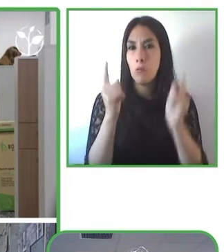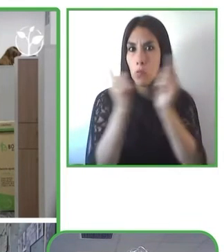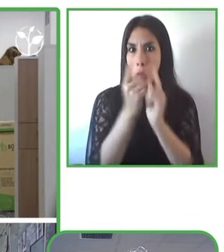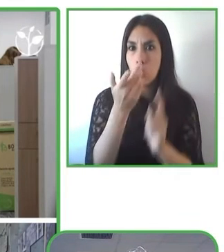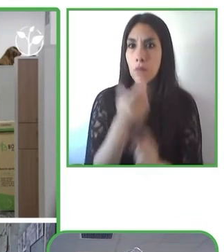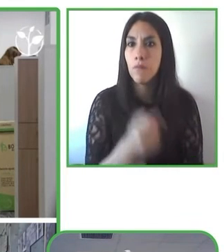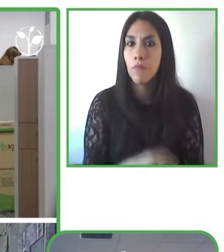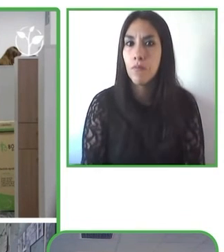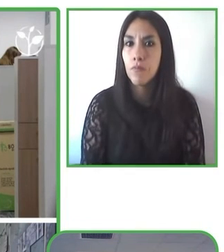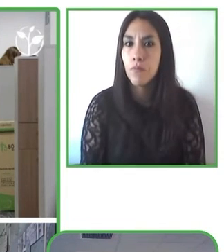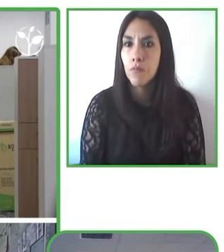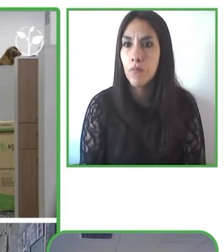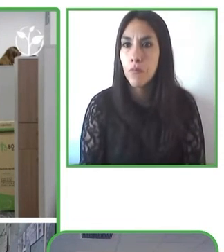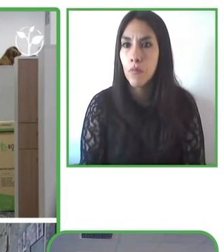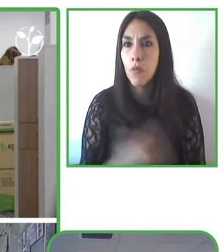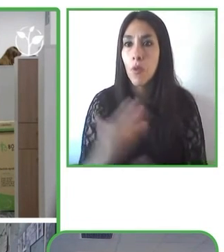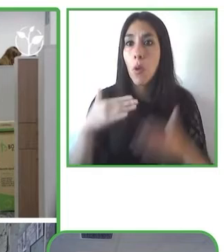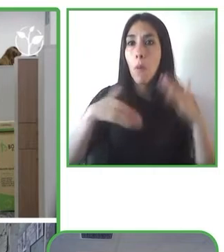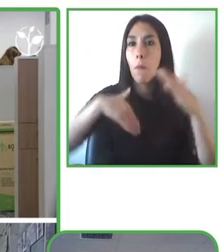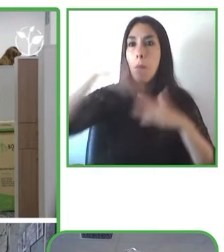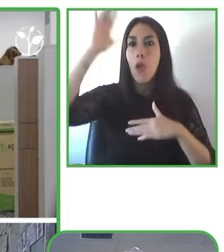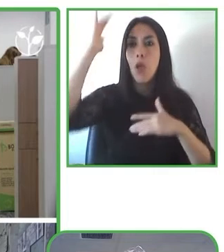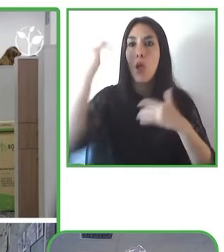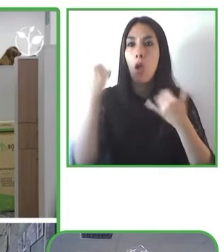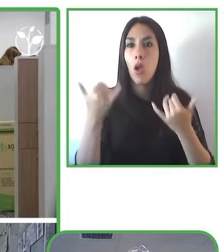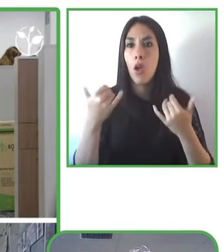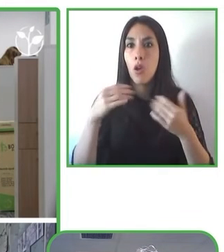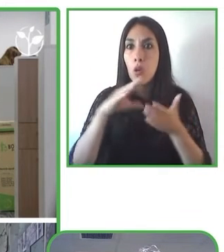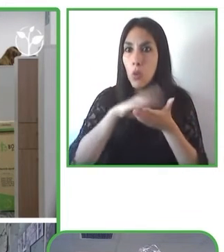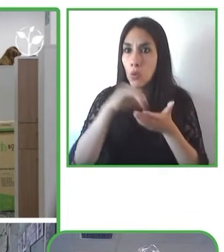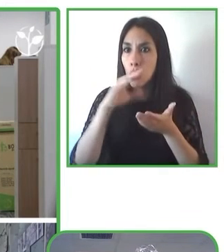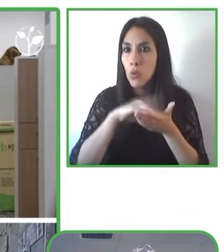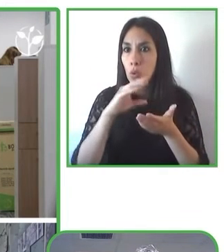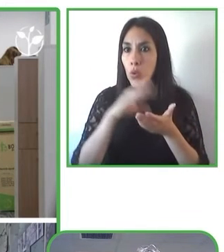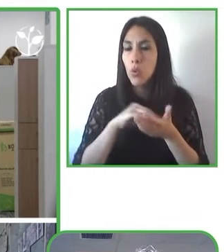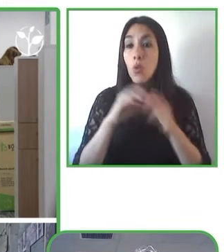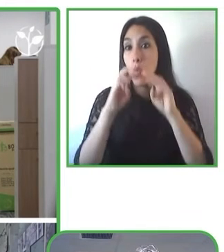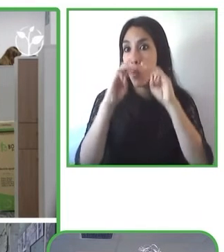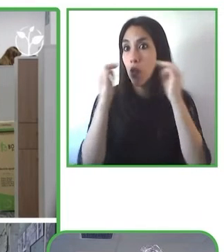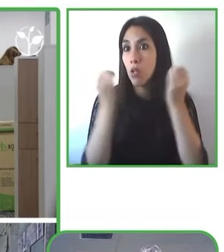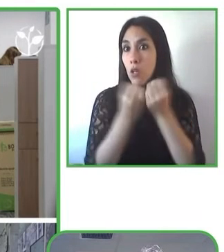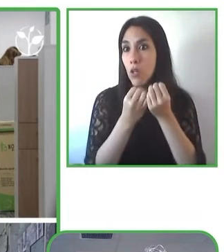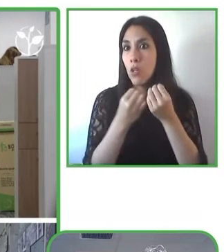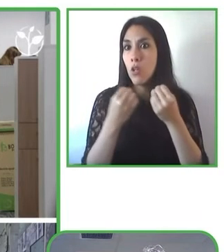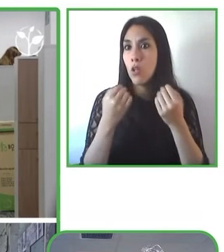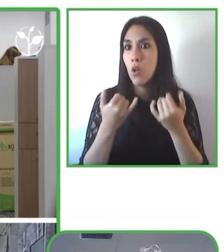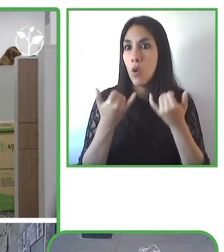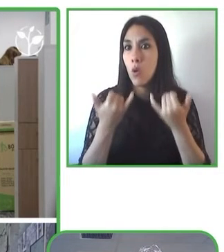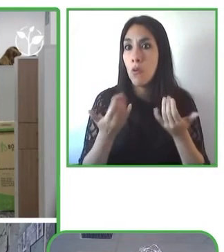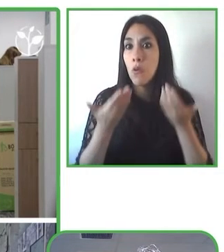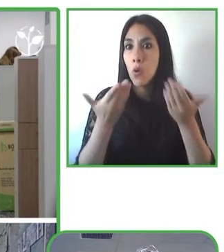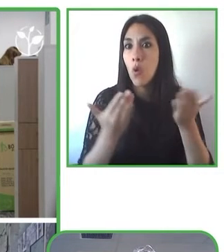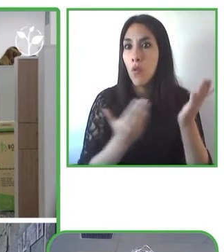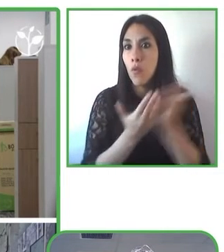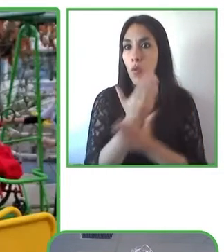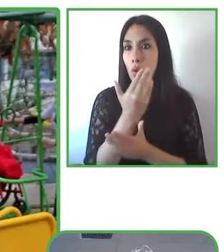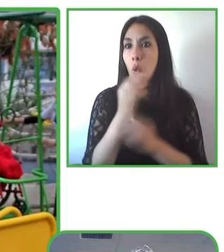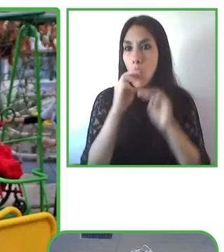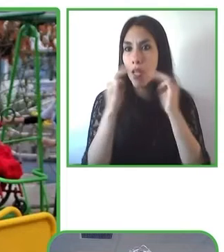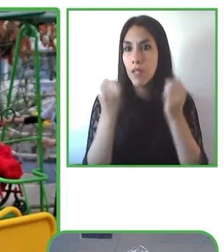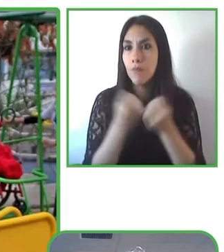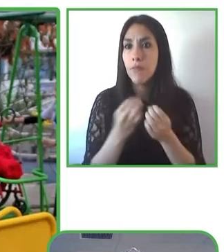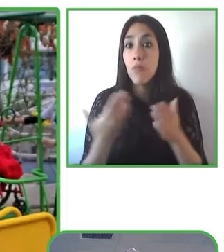comentaba y esperamos proyectar esto con los nuevos cursos a una cantidad mayor de funcionarios y funcionarias públicas para formar